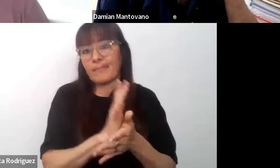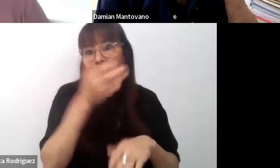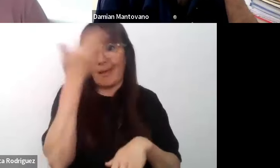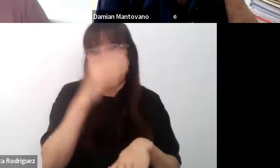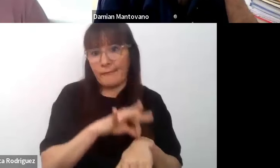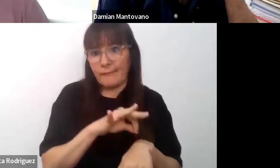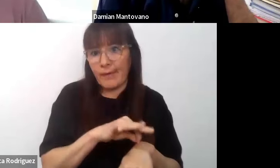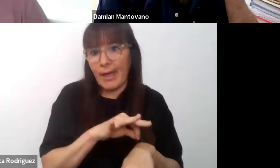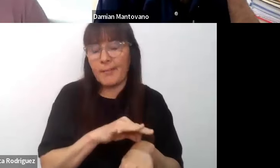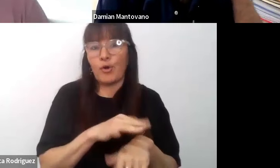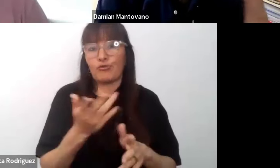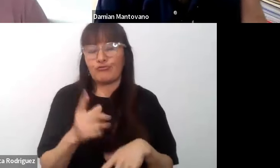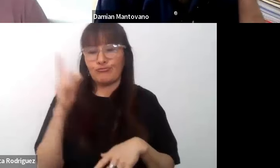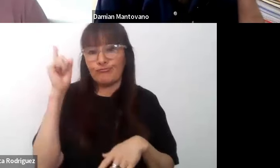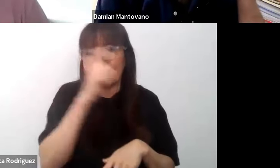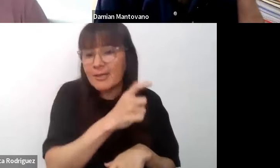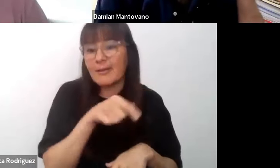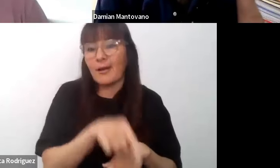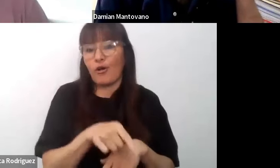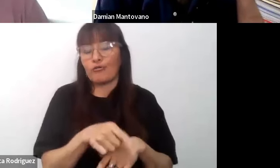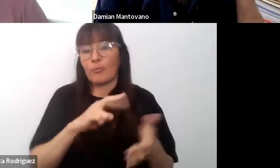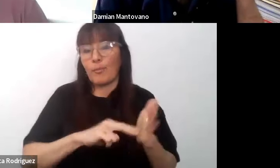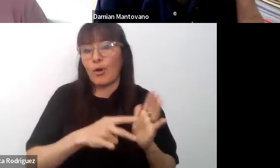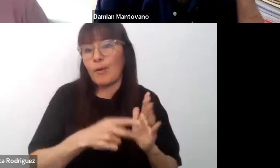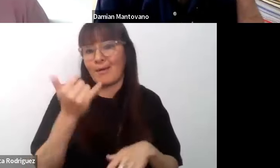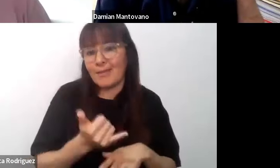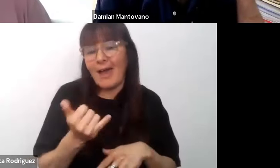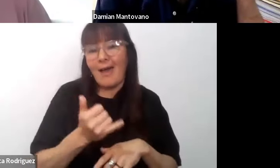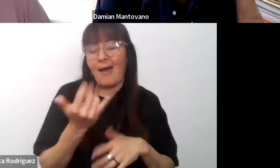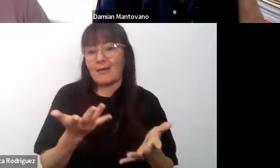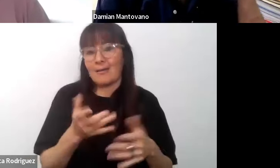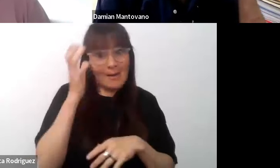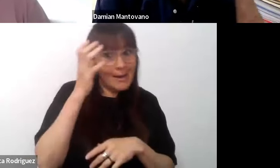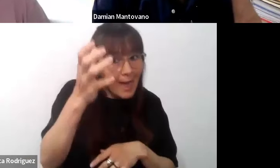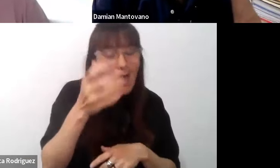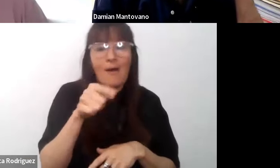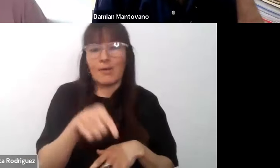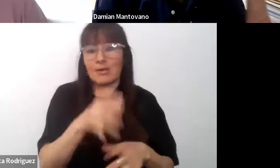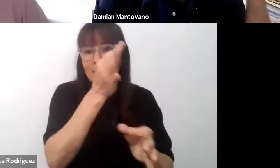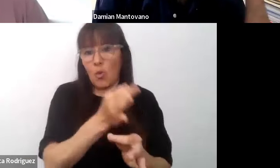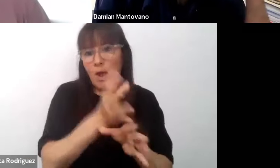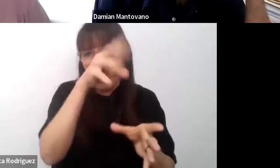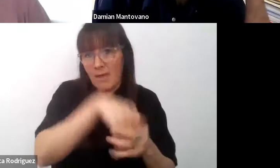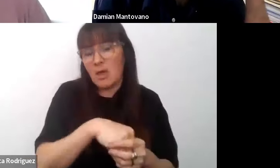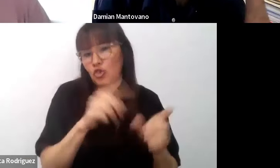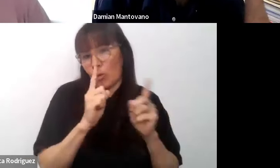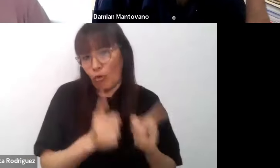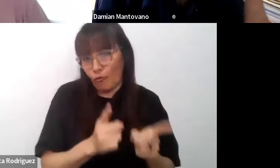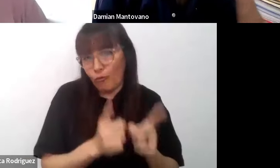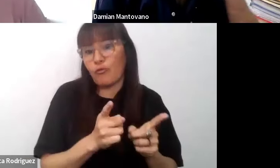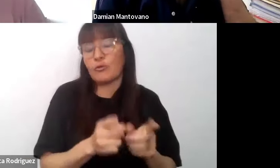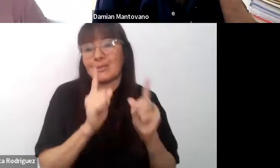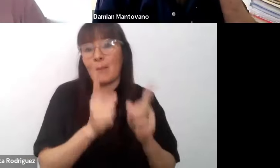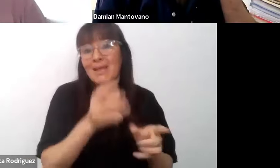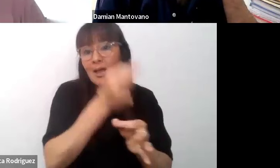o psíquica que tienen dificultades grandes en su escuela, que son persistentes, que abandonan